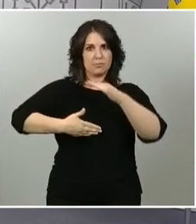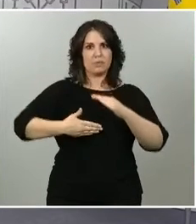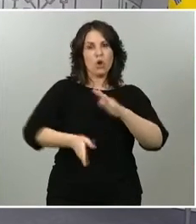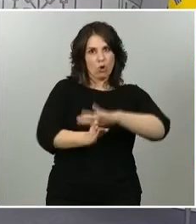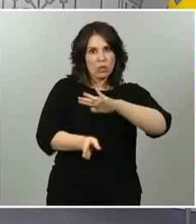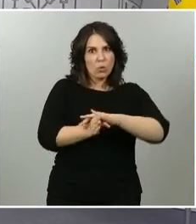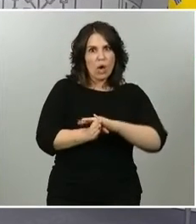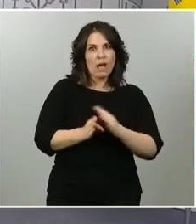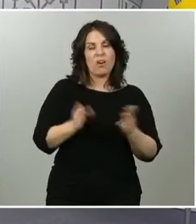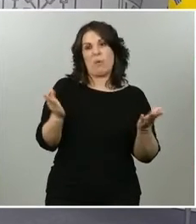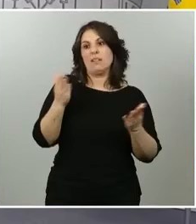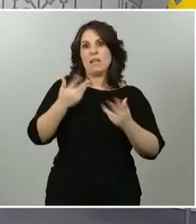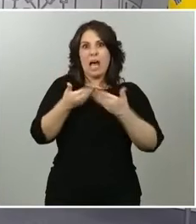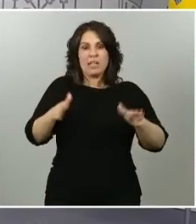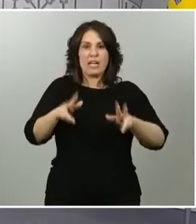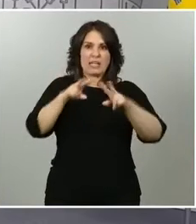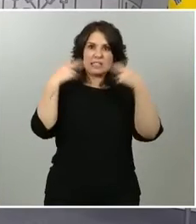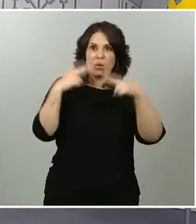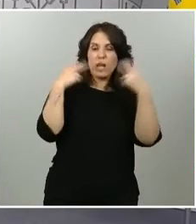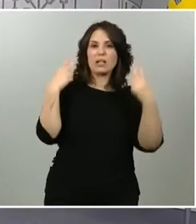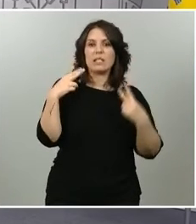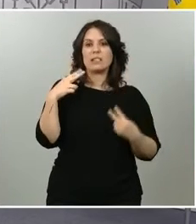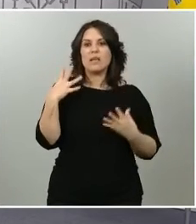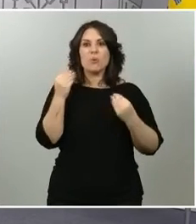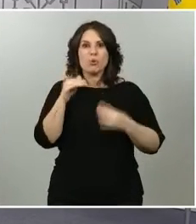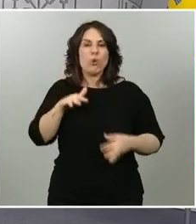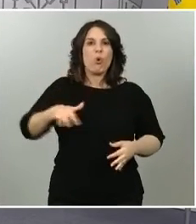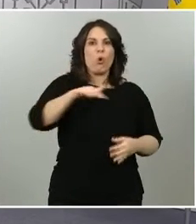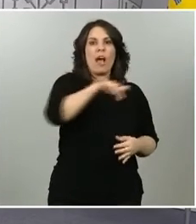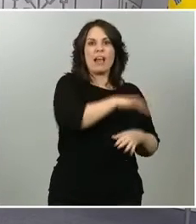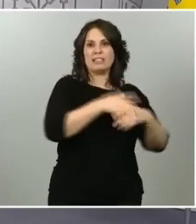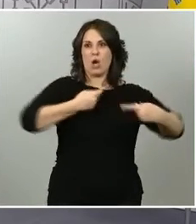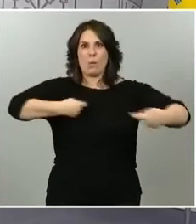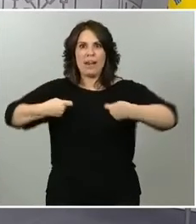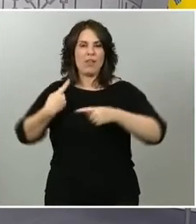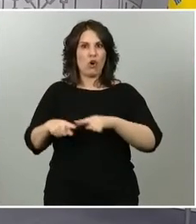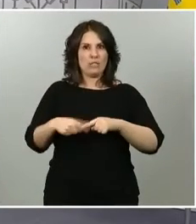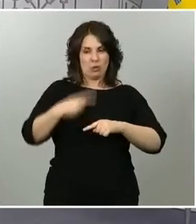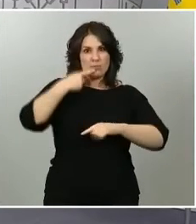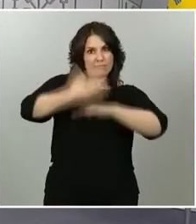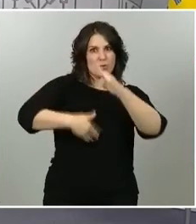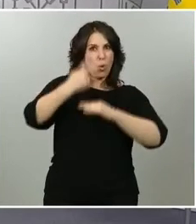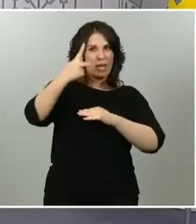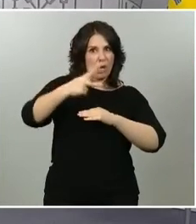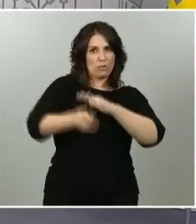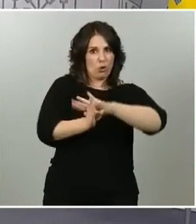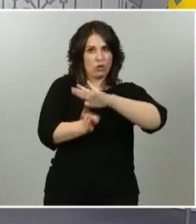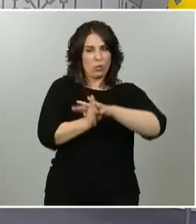restaurantes y muchos lugares de comercio. Y, por último, mayores de 70 años.